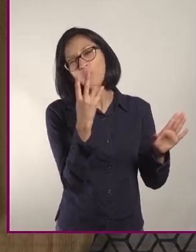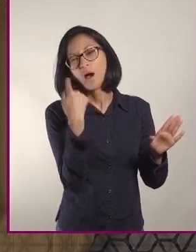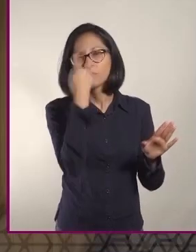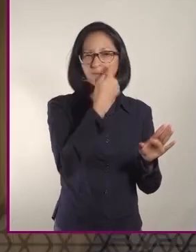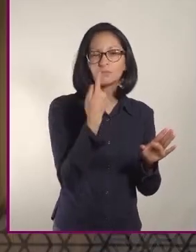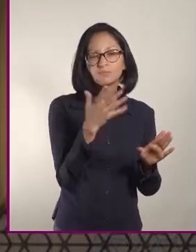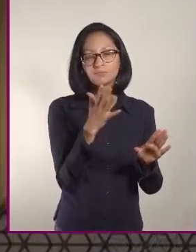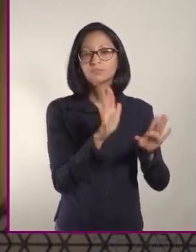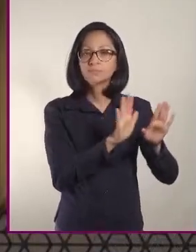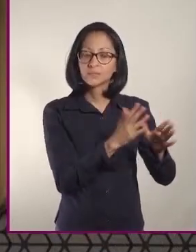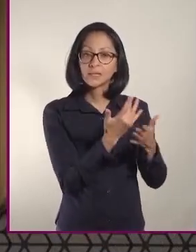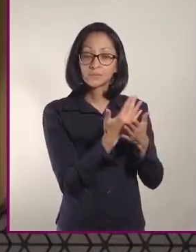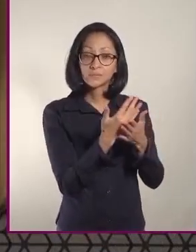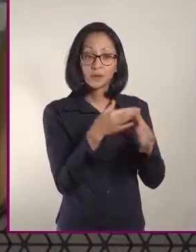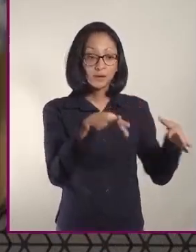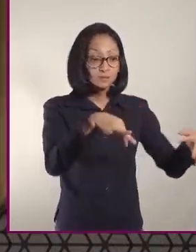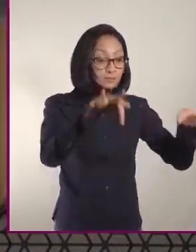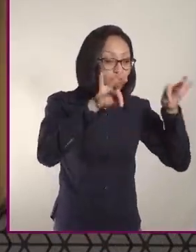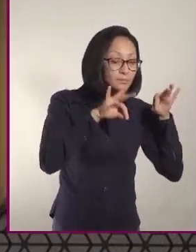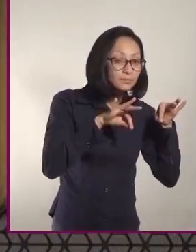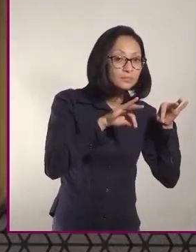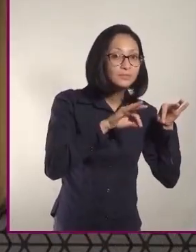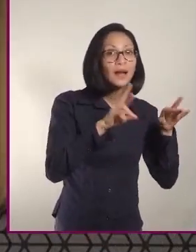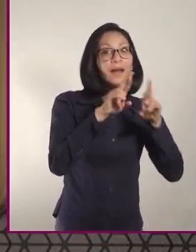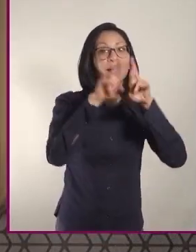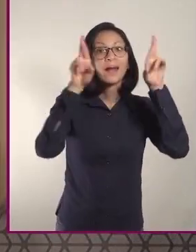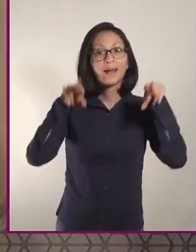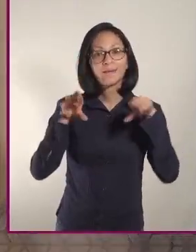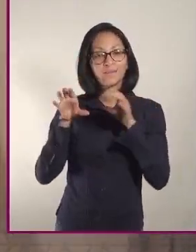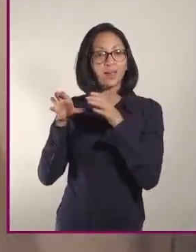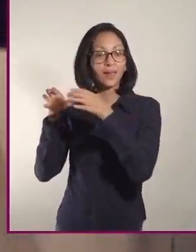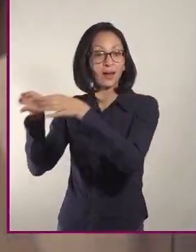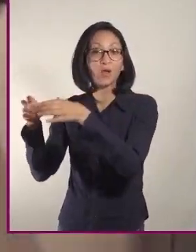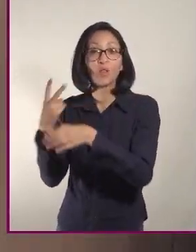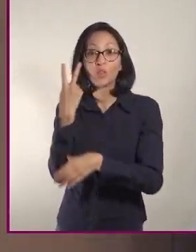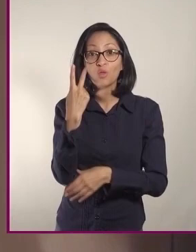Quítale el trapo y refrigera 2 horas